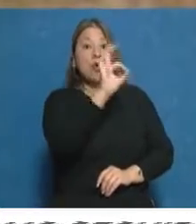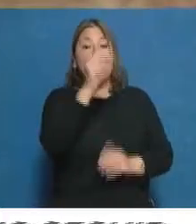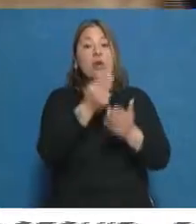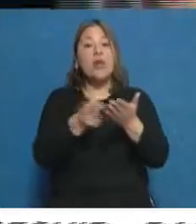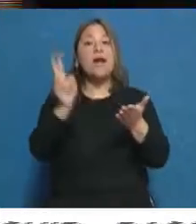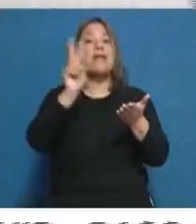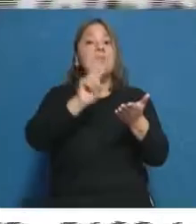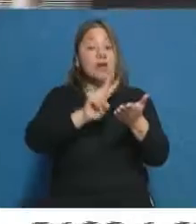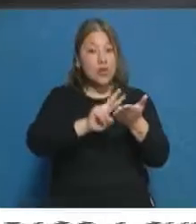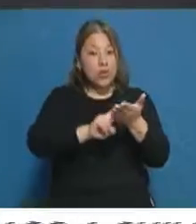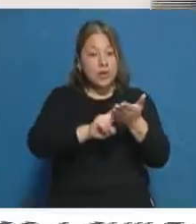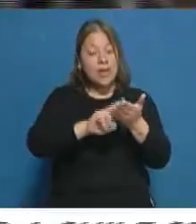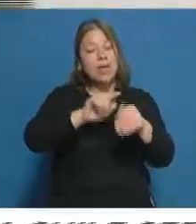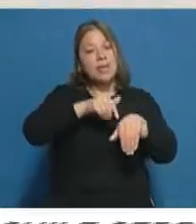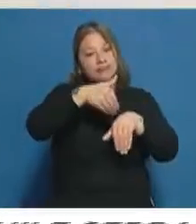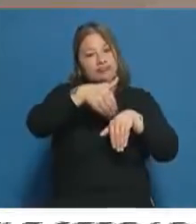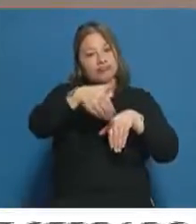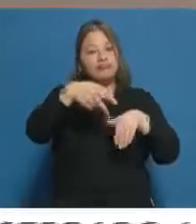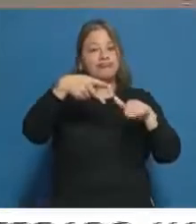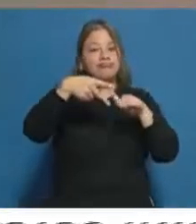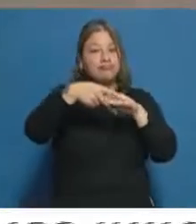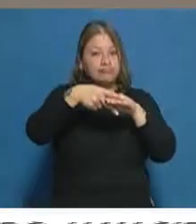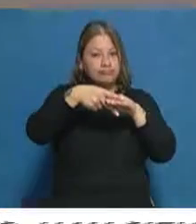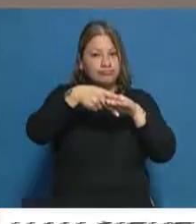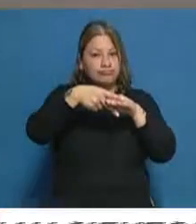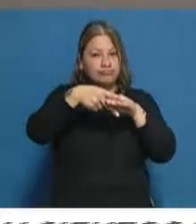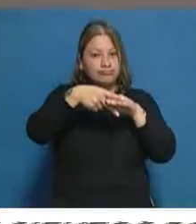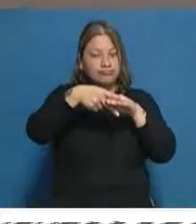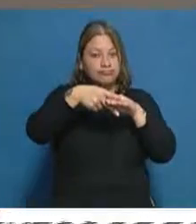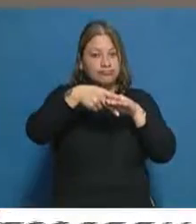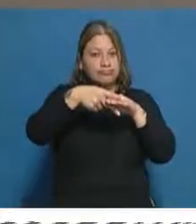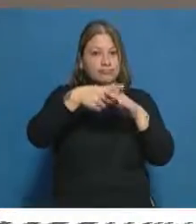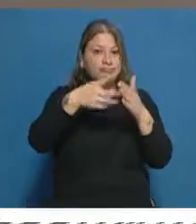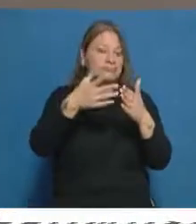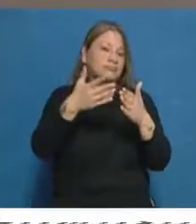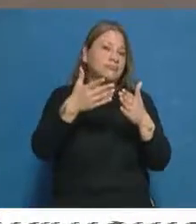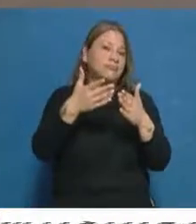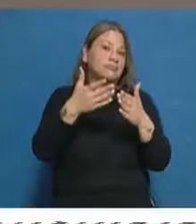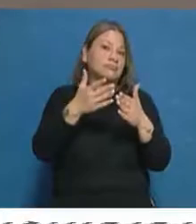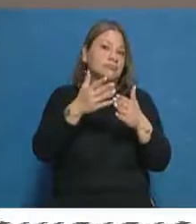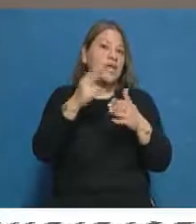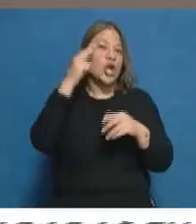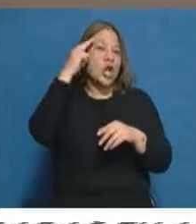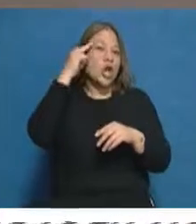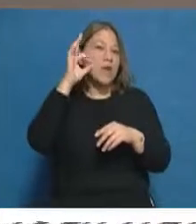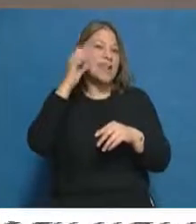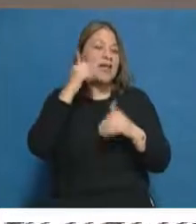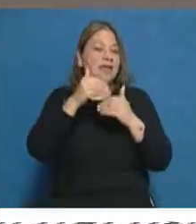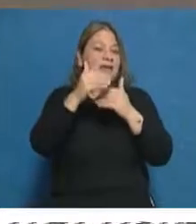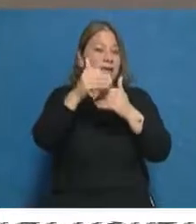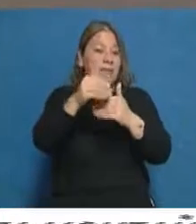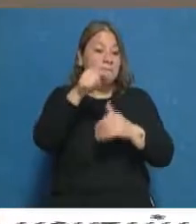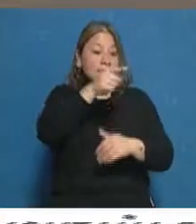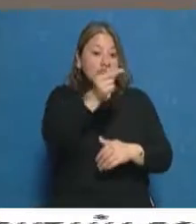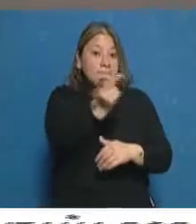luego de un periodo de interrupción de mayor o de más cantidad de 90 días. Para ellos